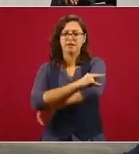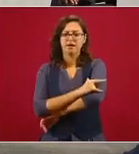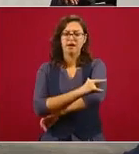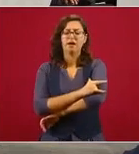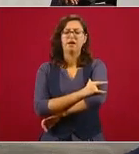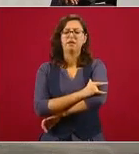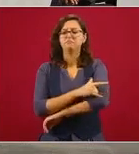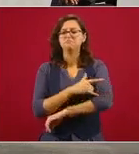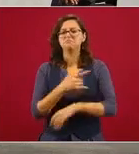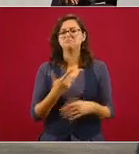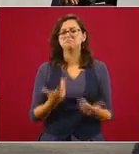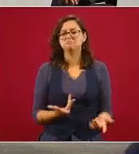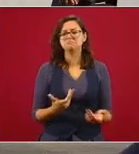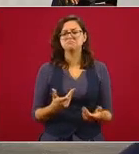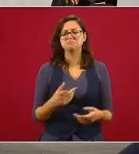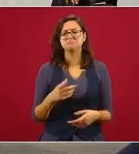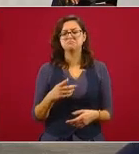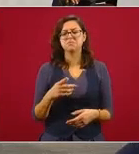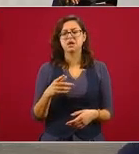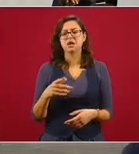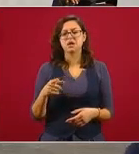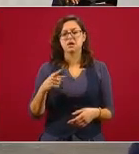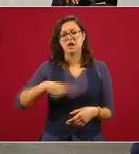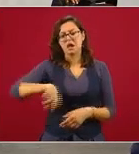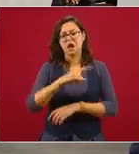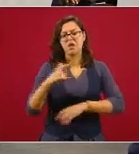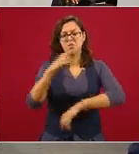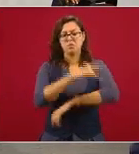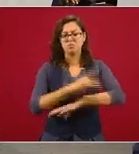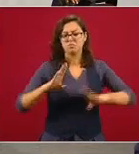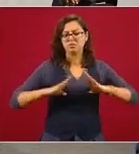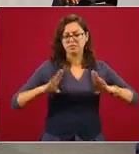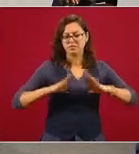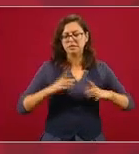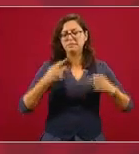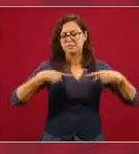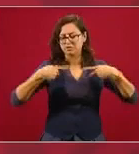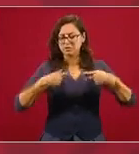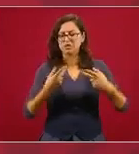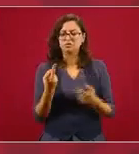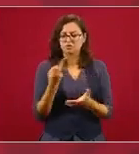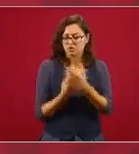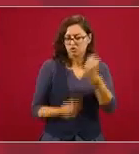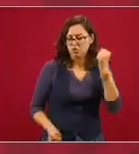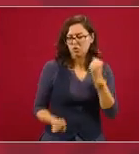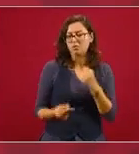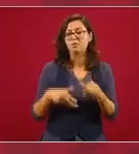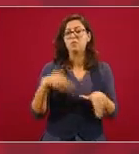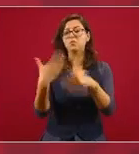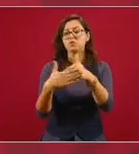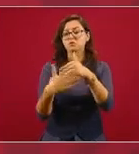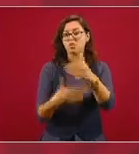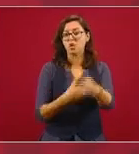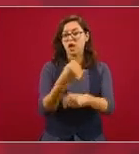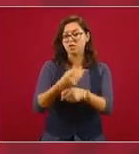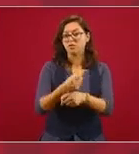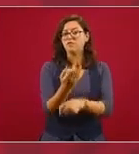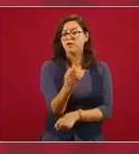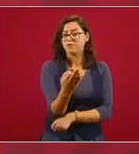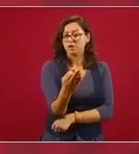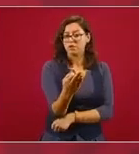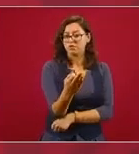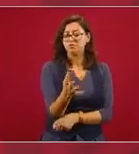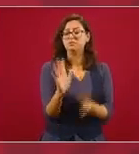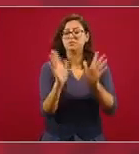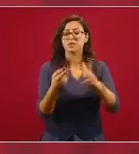en lo que es el aeropuerto militar civil Felipe Ángeles, en febrero del año próximo estamos